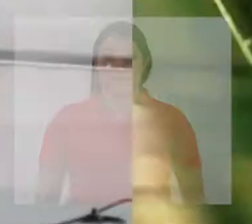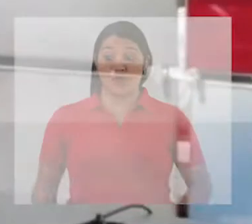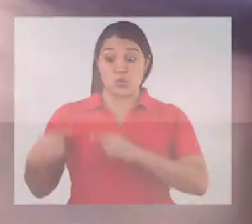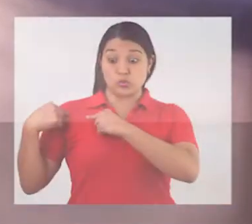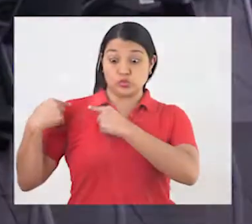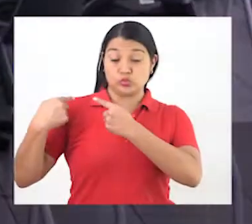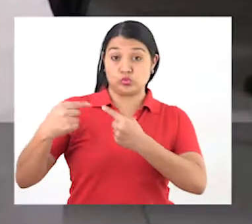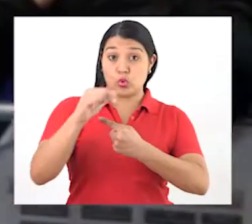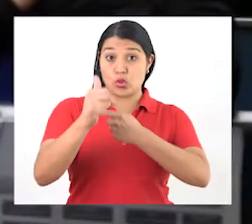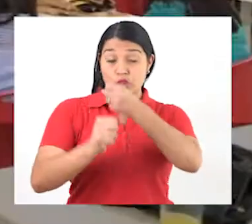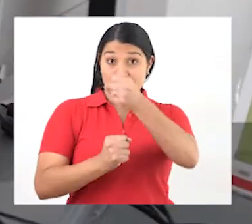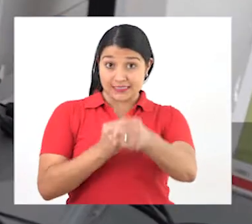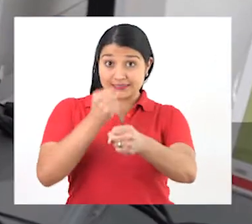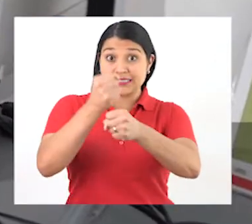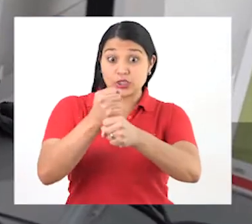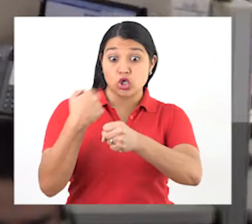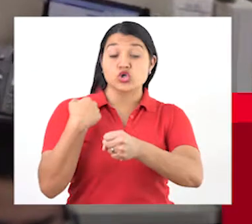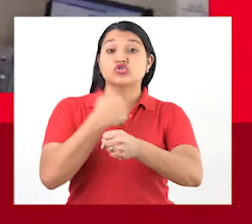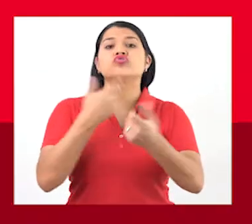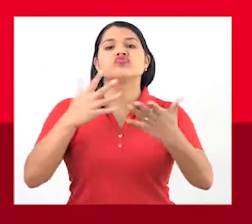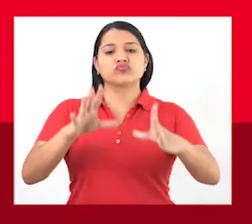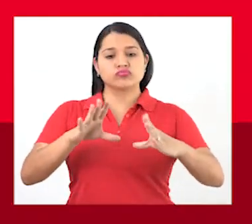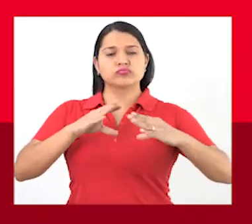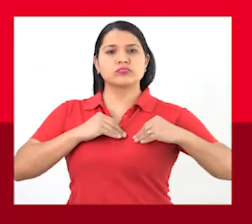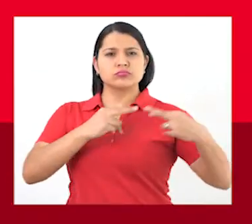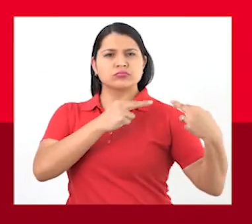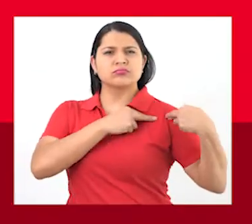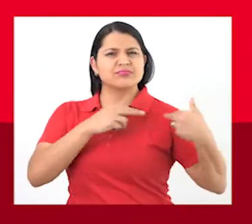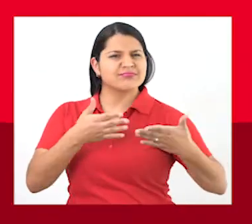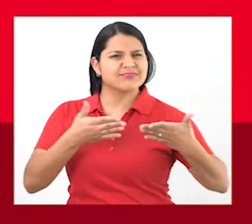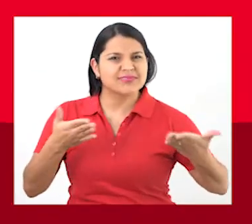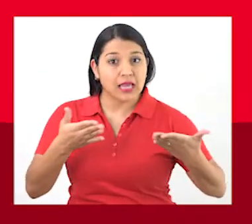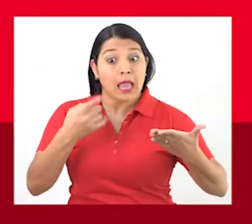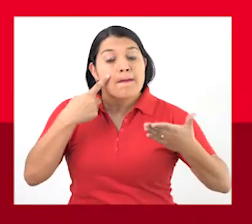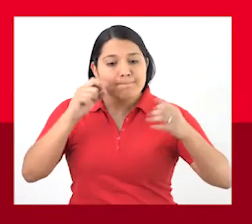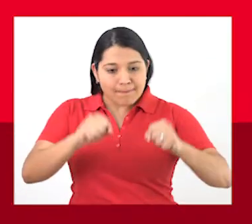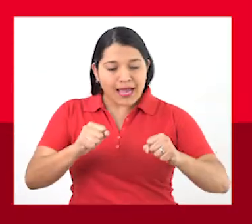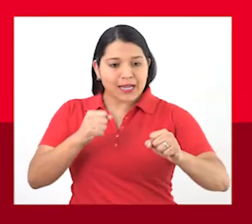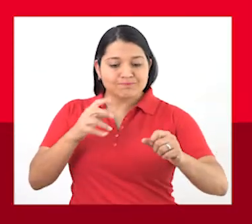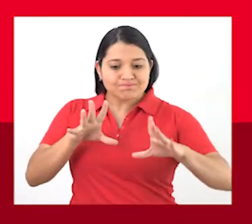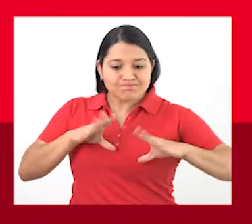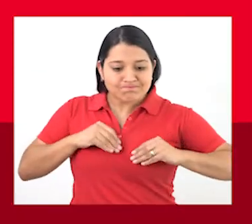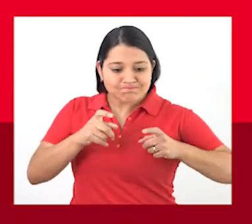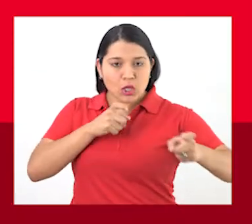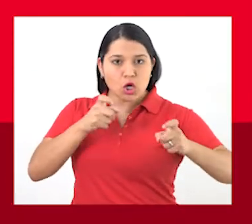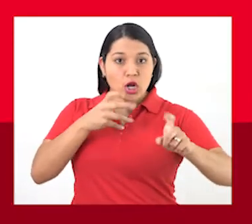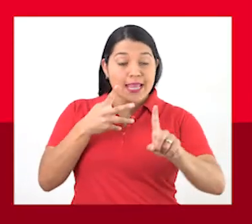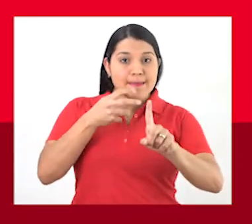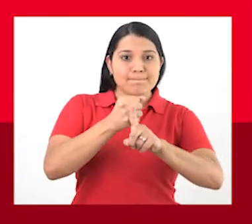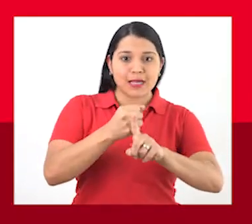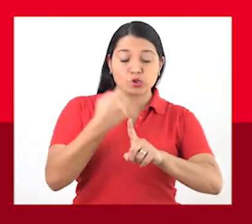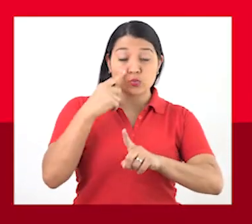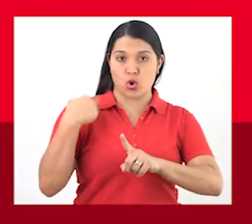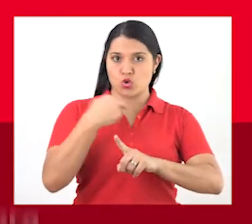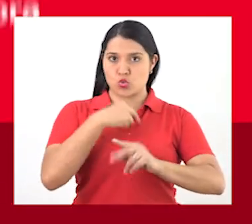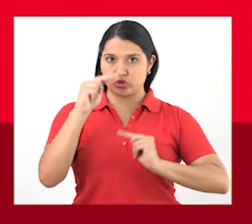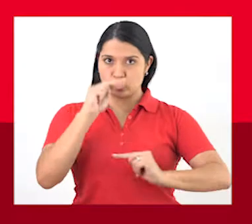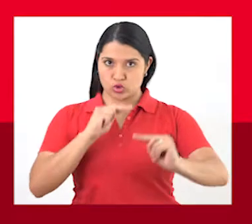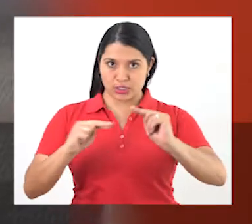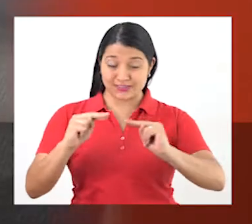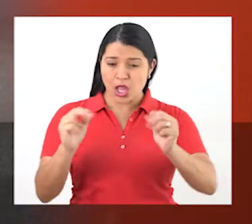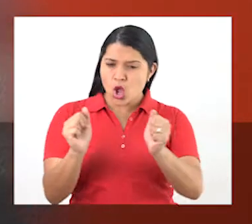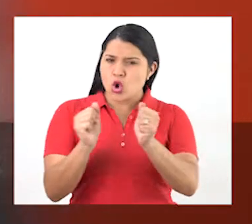Durante los últimos 10 años, hemos asumido la responsabilidad de los impactos del quehacer de nuestro negocio.